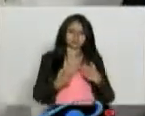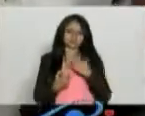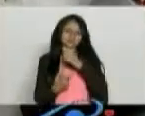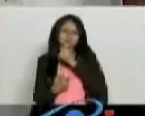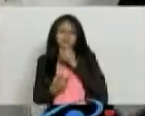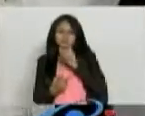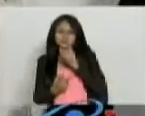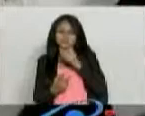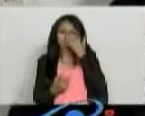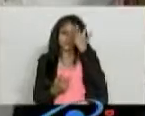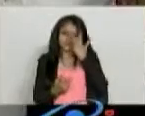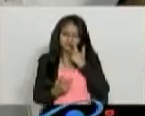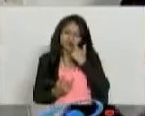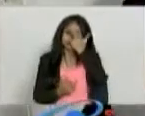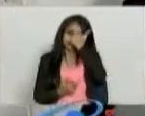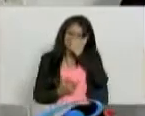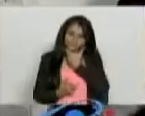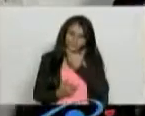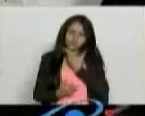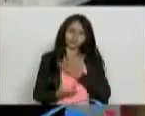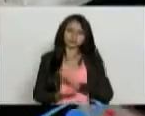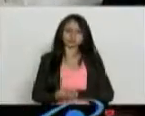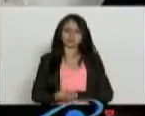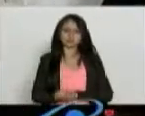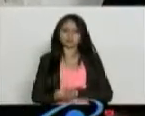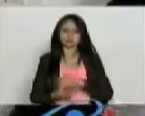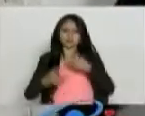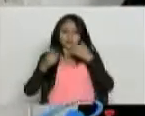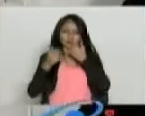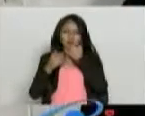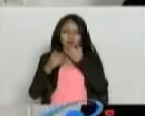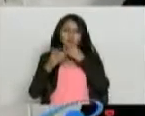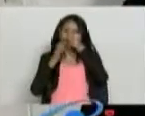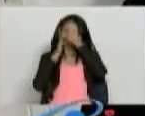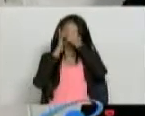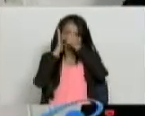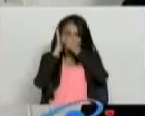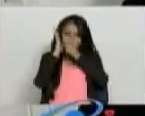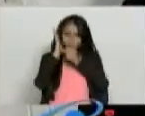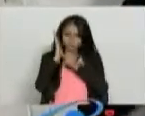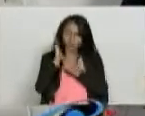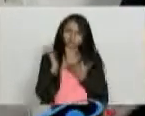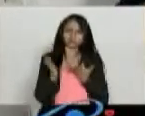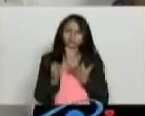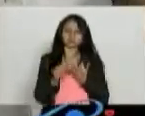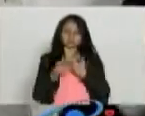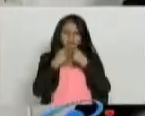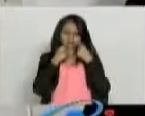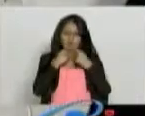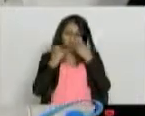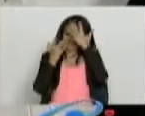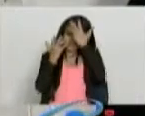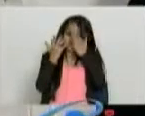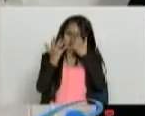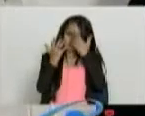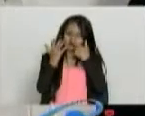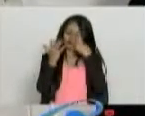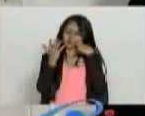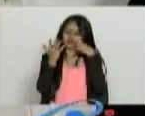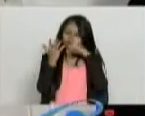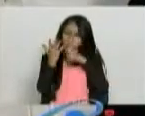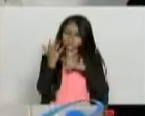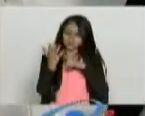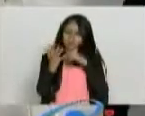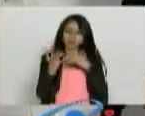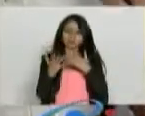Hay exámenes muy serios a nivel lumbar, a nivel de la columna, de la articulación sacroiliaca para uno definir si realmente hay osteoporosis.